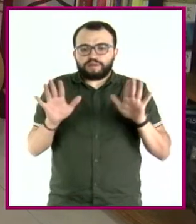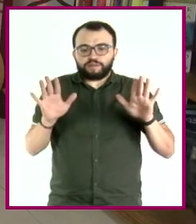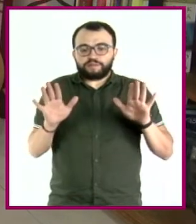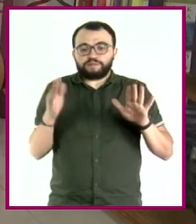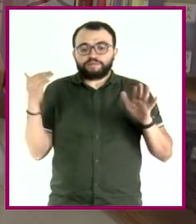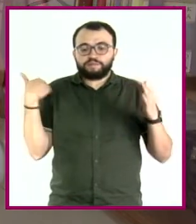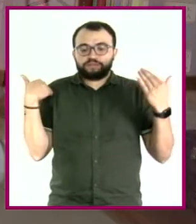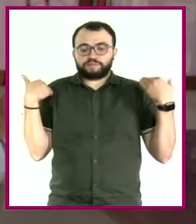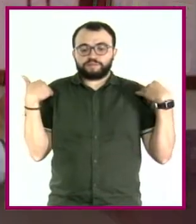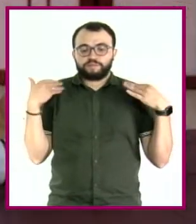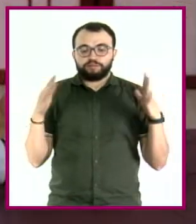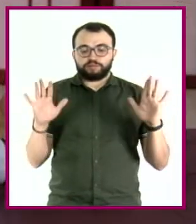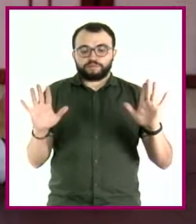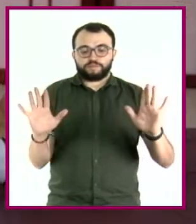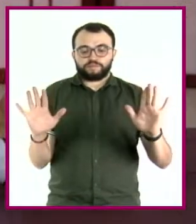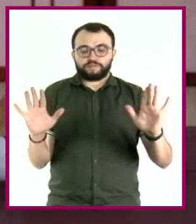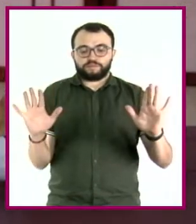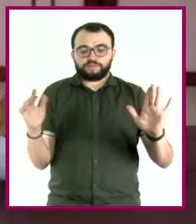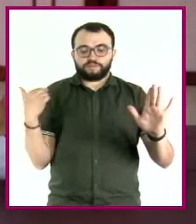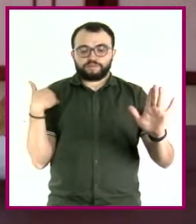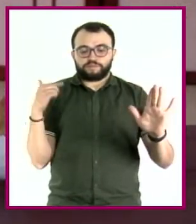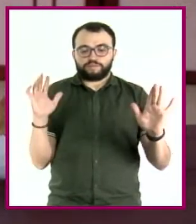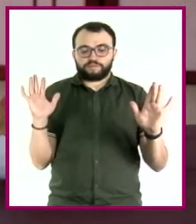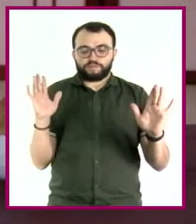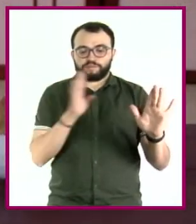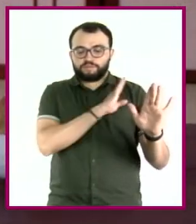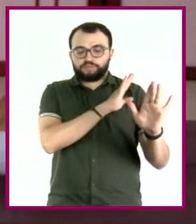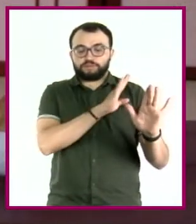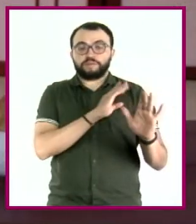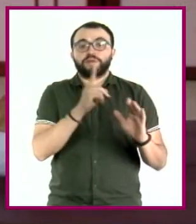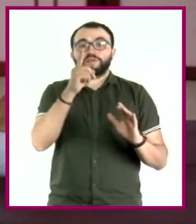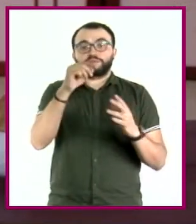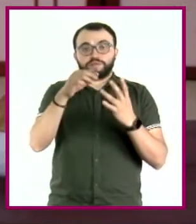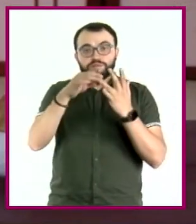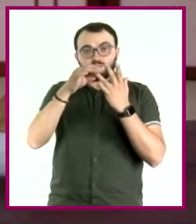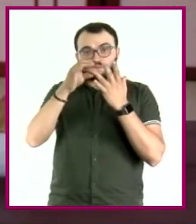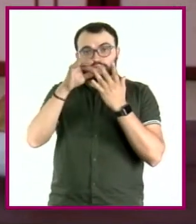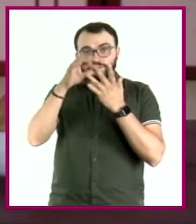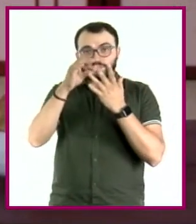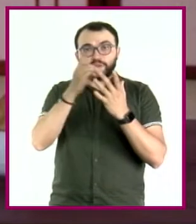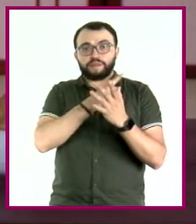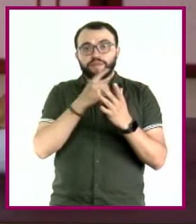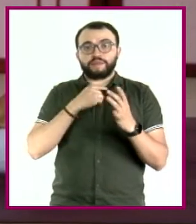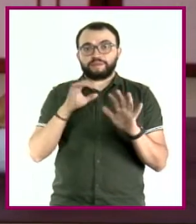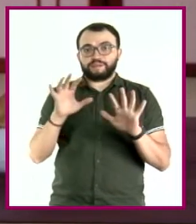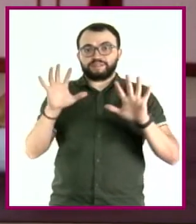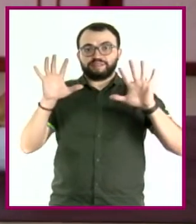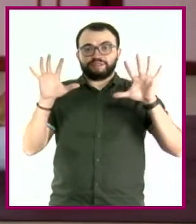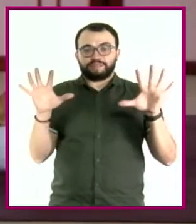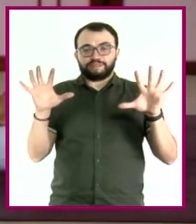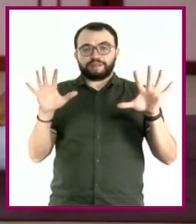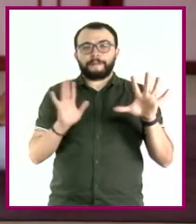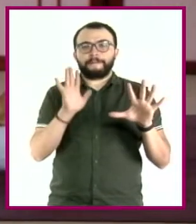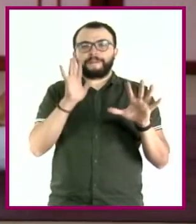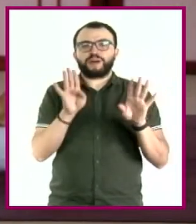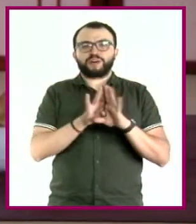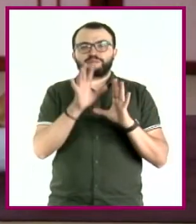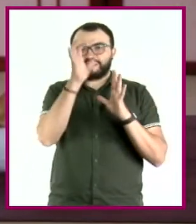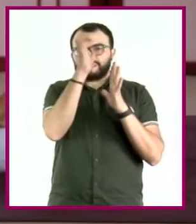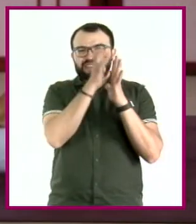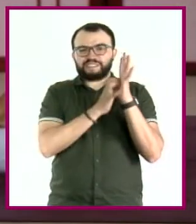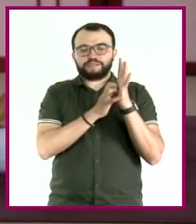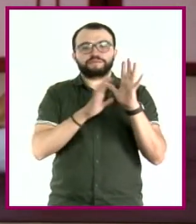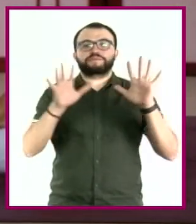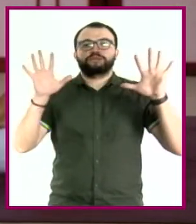ancho de tus hombros. Tus dedos tienen que estar completamente abiertos, como si fueran garras. Y aprieta